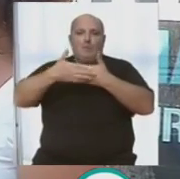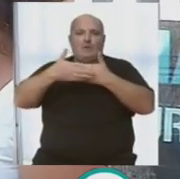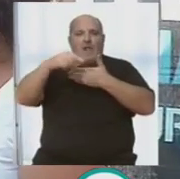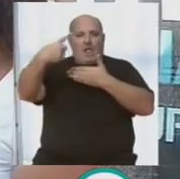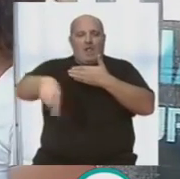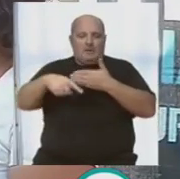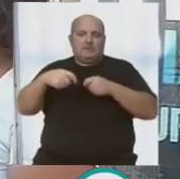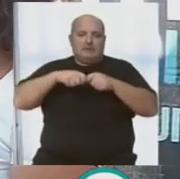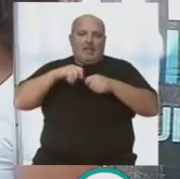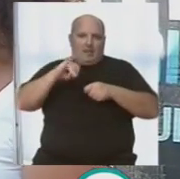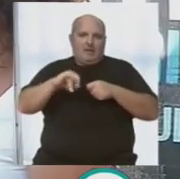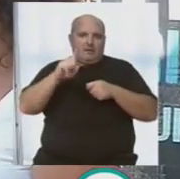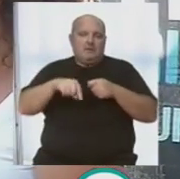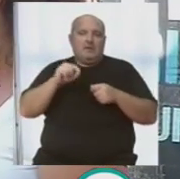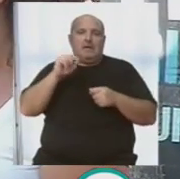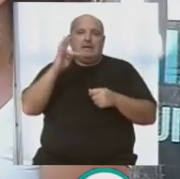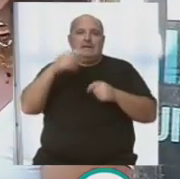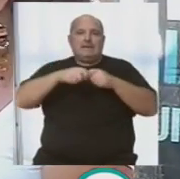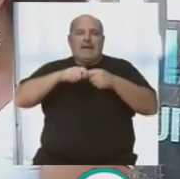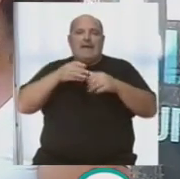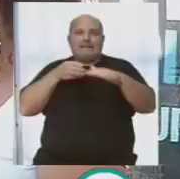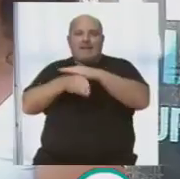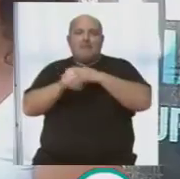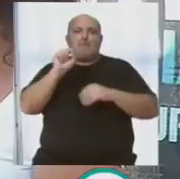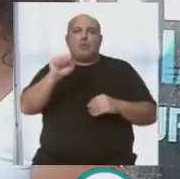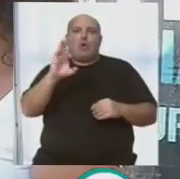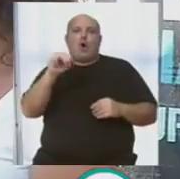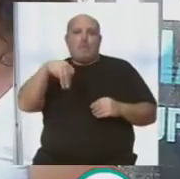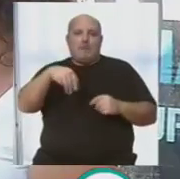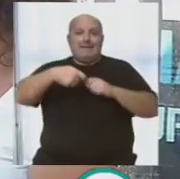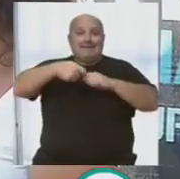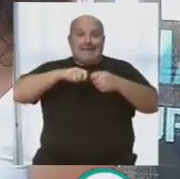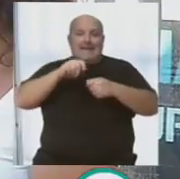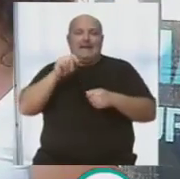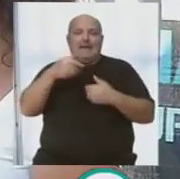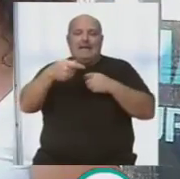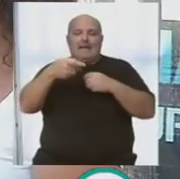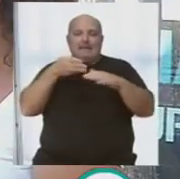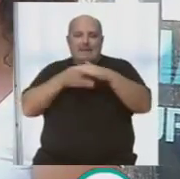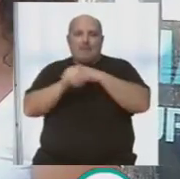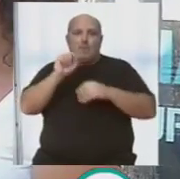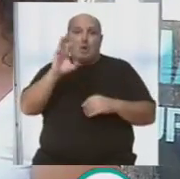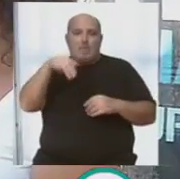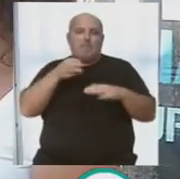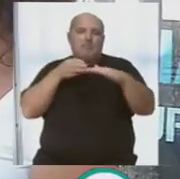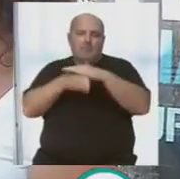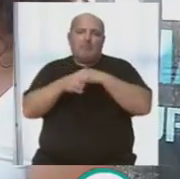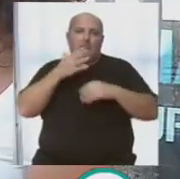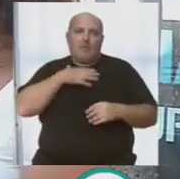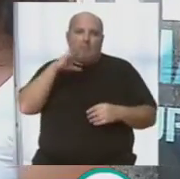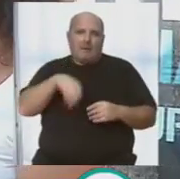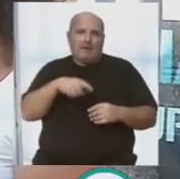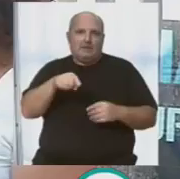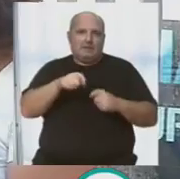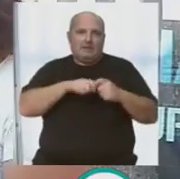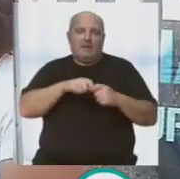en la localidad. Ya se pueden comprar, ticentradas.com, que ya te digo que ya hay muchísimas entradas vendidas porque hay muchísima gente de fuera que nos sigue a